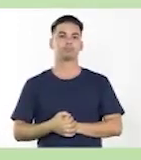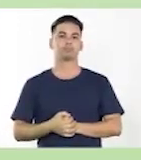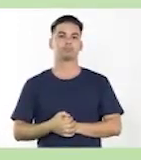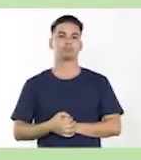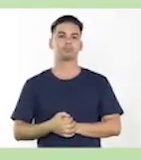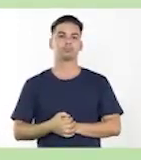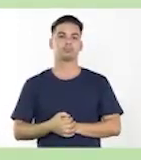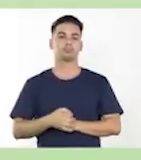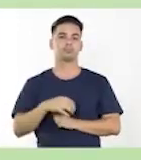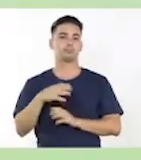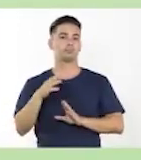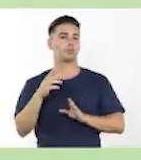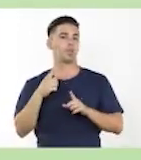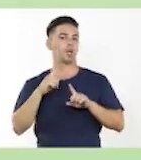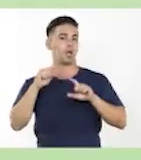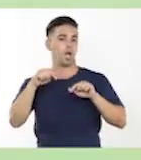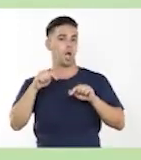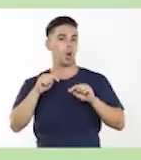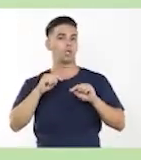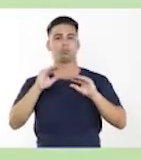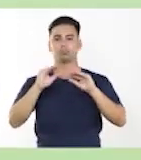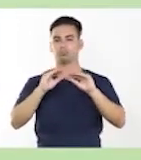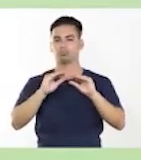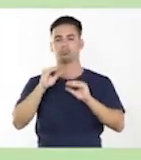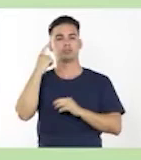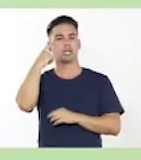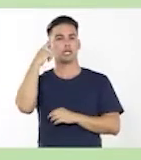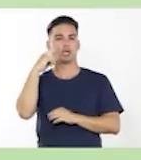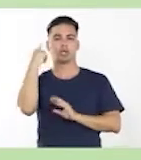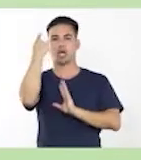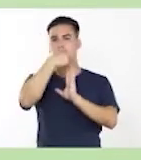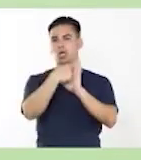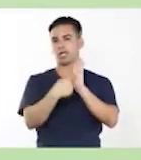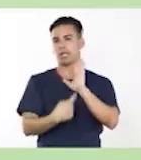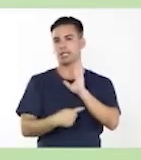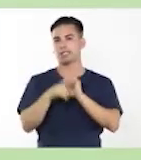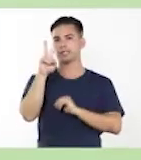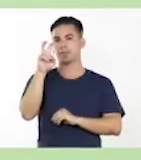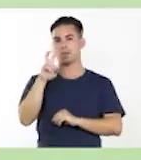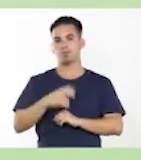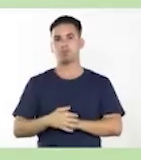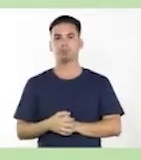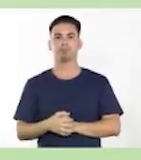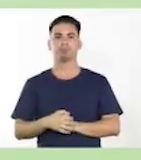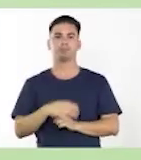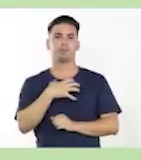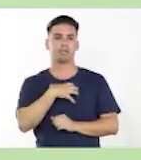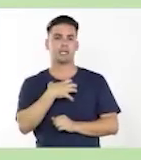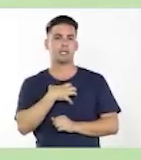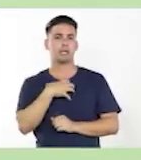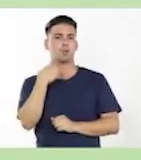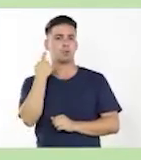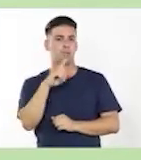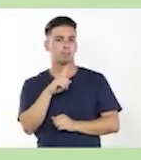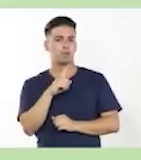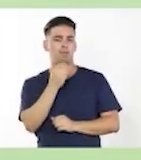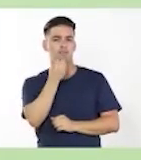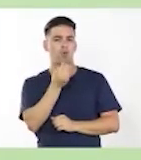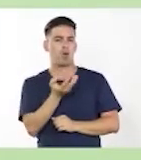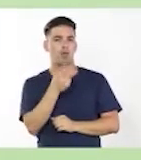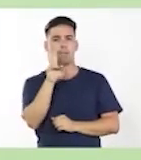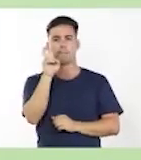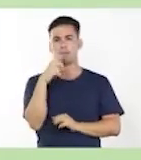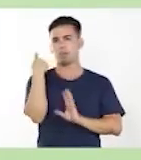y recordando las características del verbo. Tenemos también que el verbo puede ser